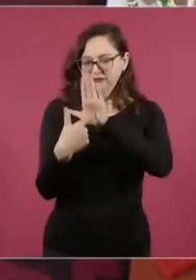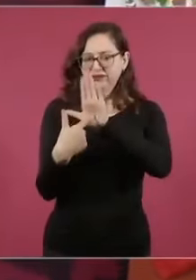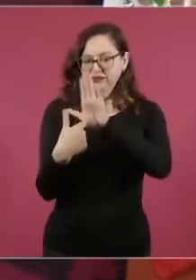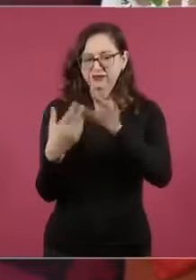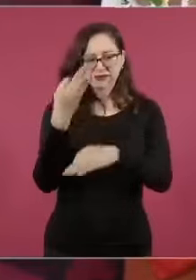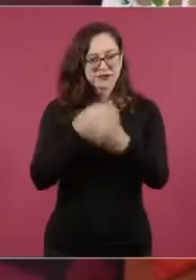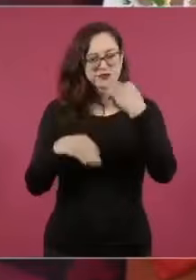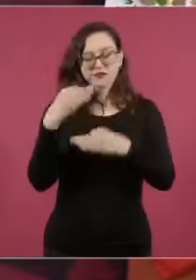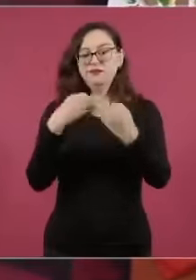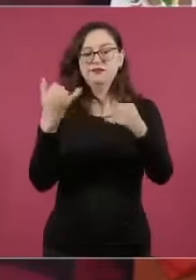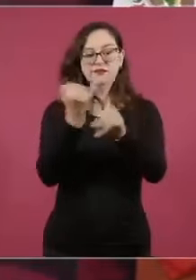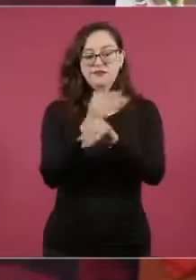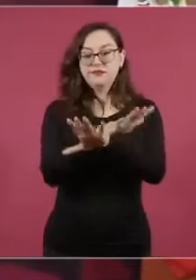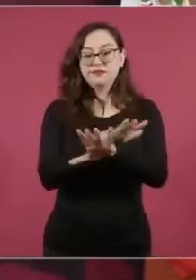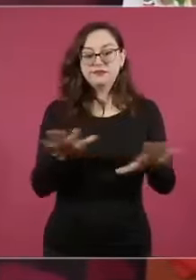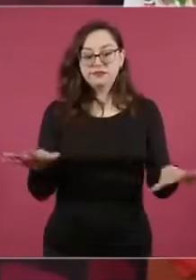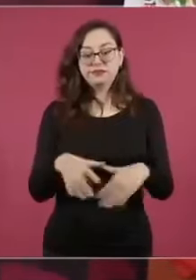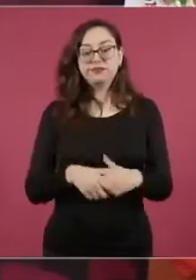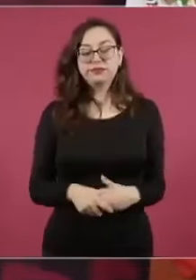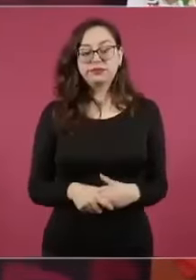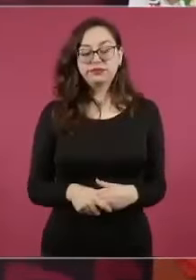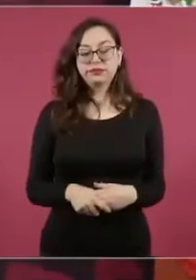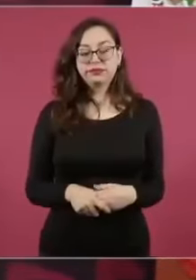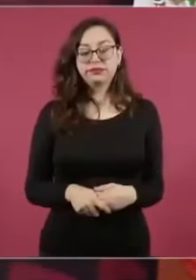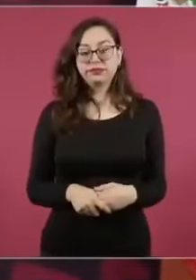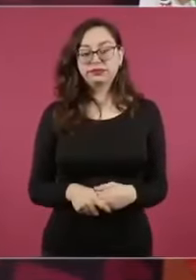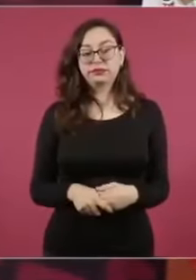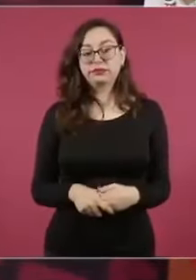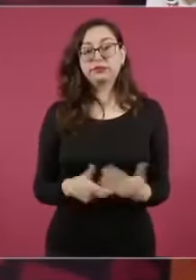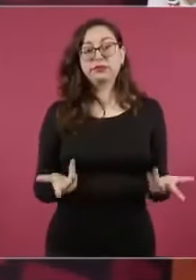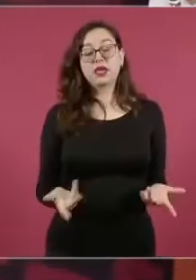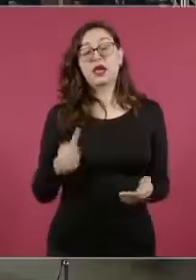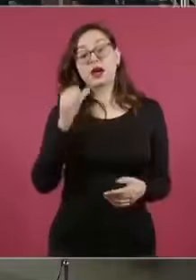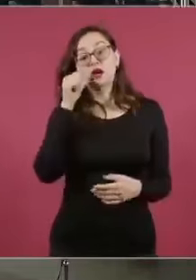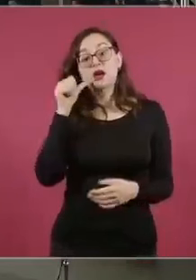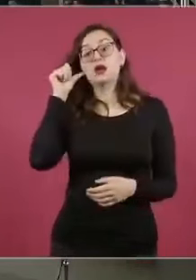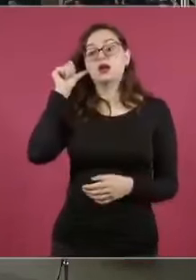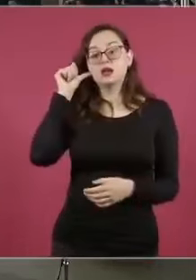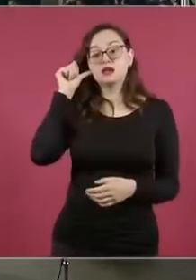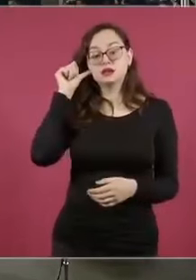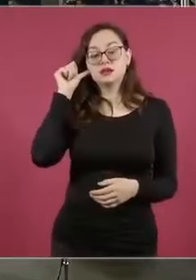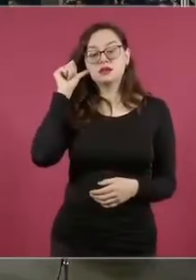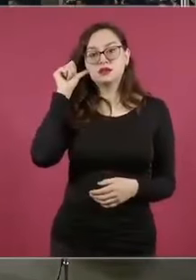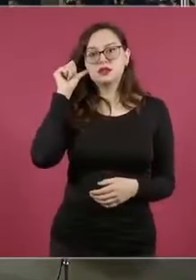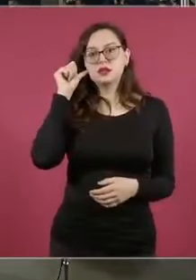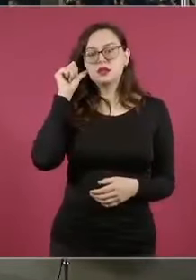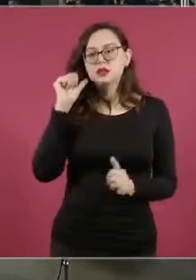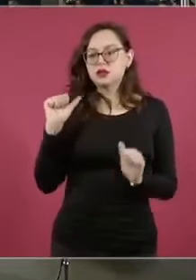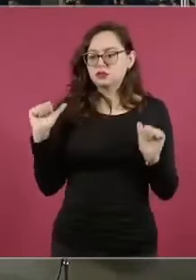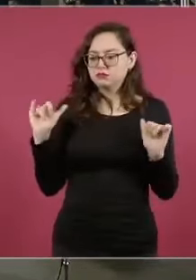ya con poca presencia pero todavía este siguen